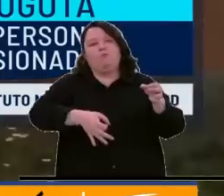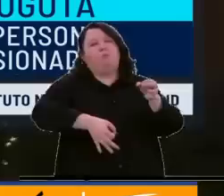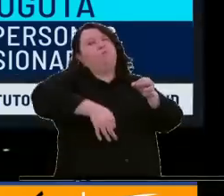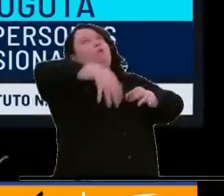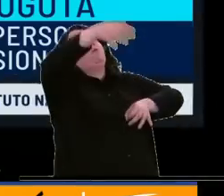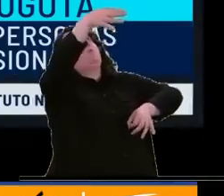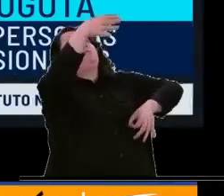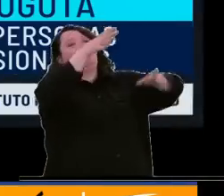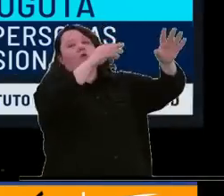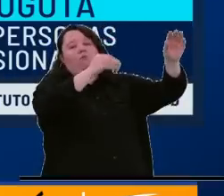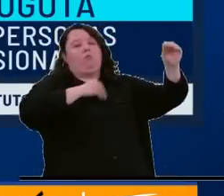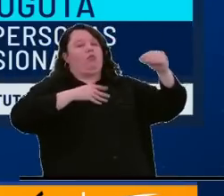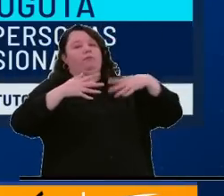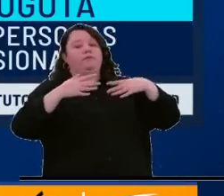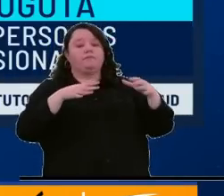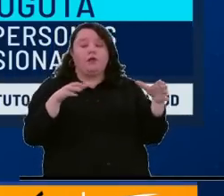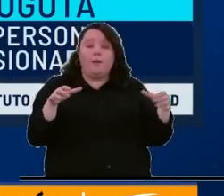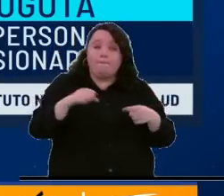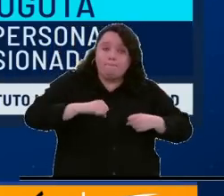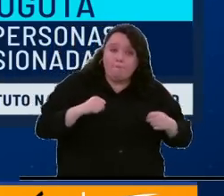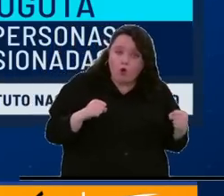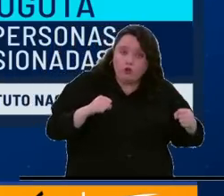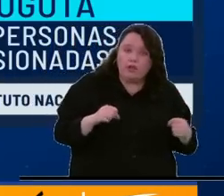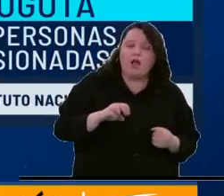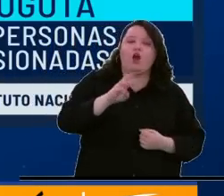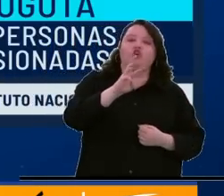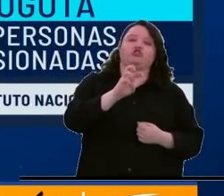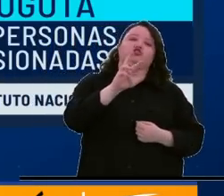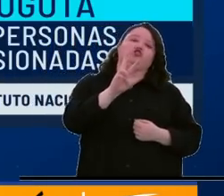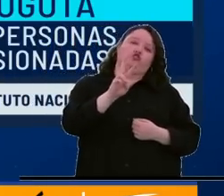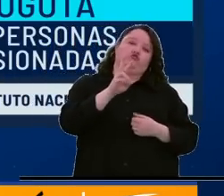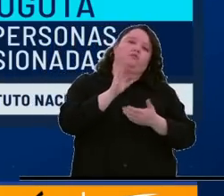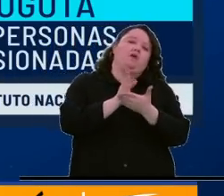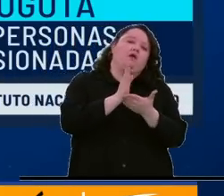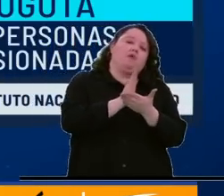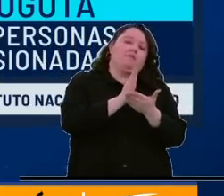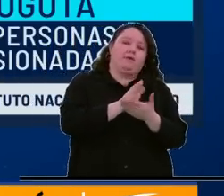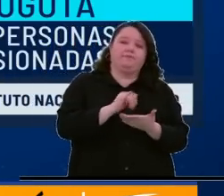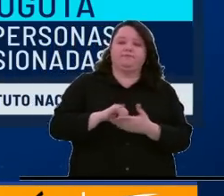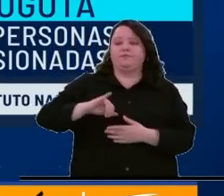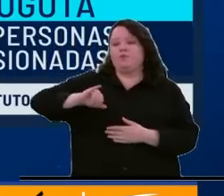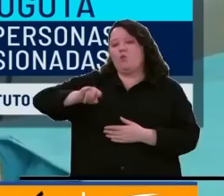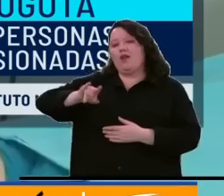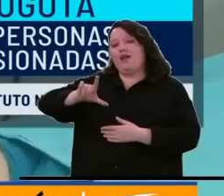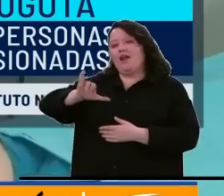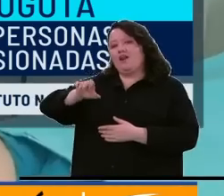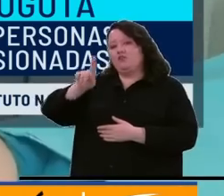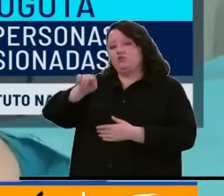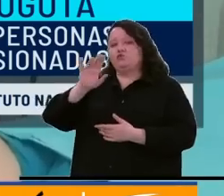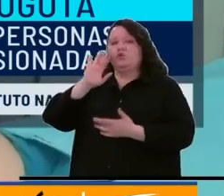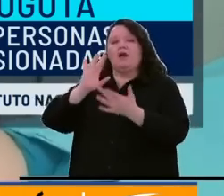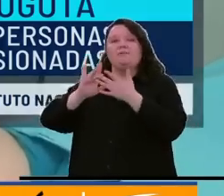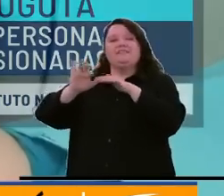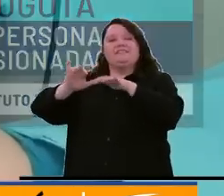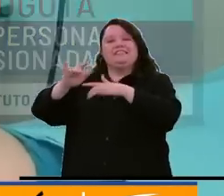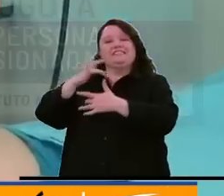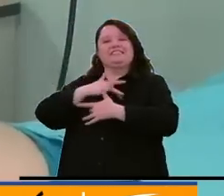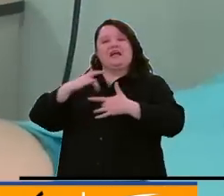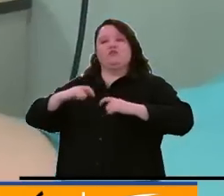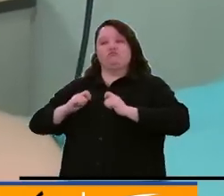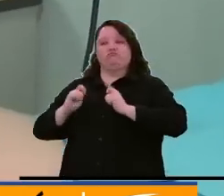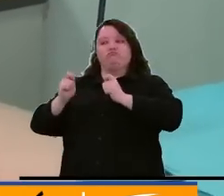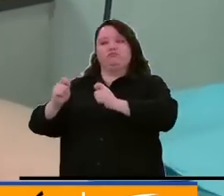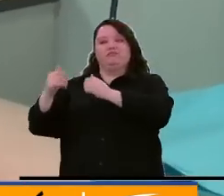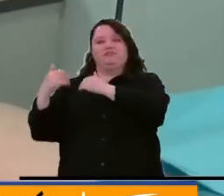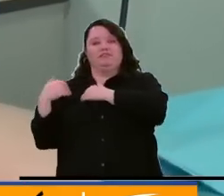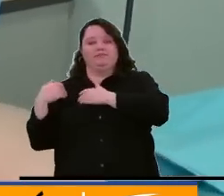Y en Bogotá son 82 casos, por eso nos acompaña Juan Carlos Bolívar, que es el secretario de Salud encargado. Primero,